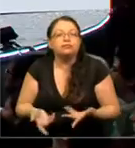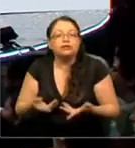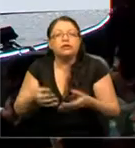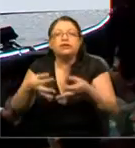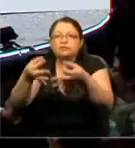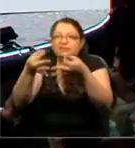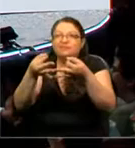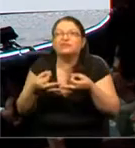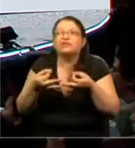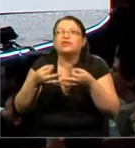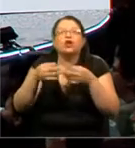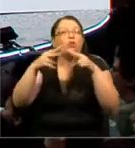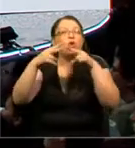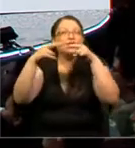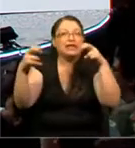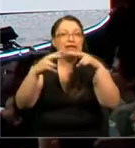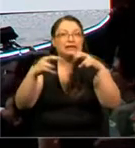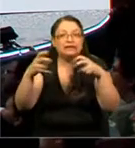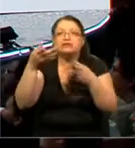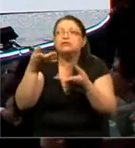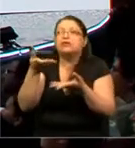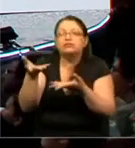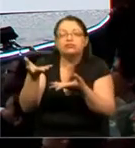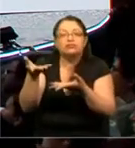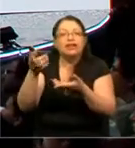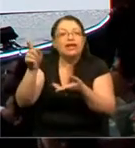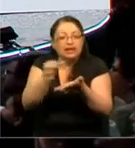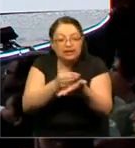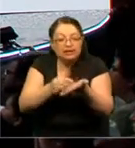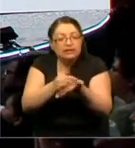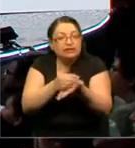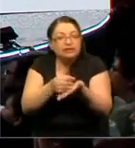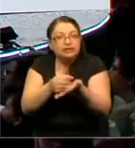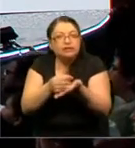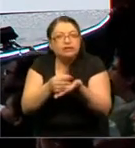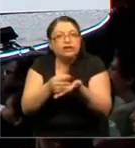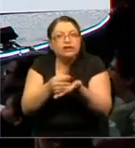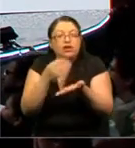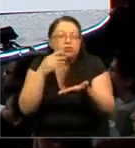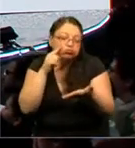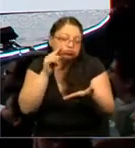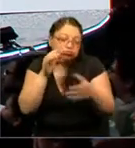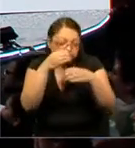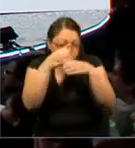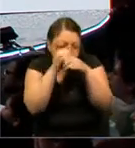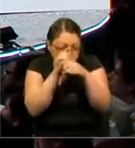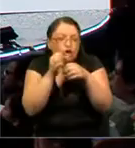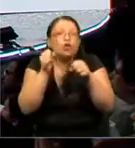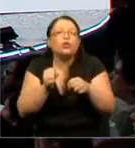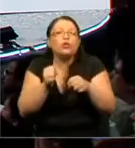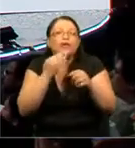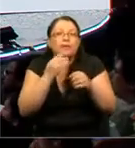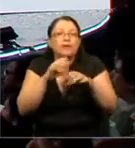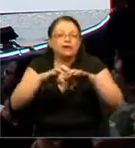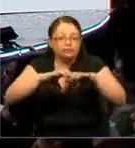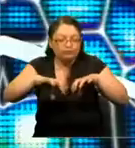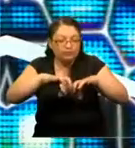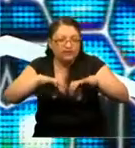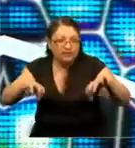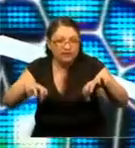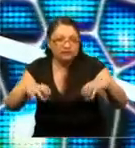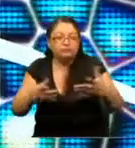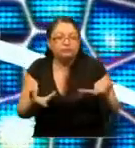eléctricas, efectivamente estas células, uno las puede, cuando las va a mirar, las puede clasificar en dos poblaciones.